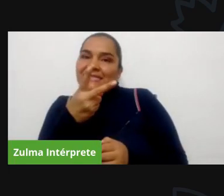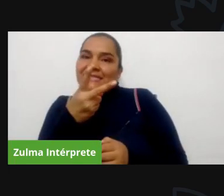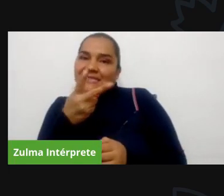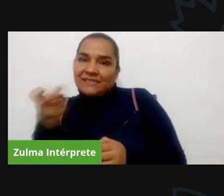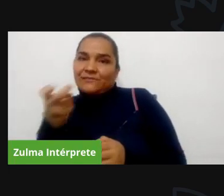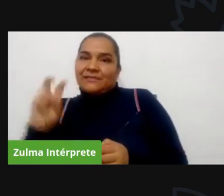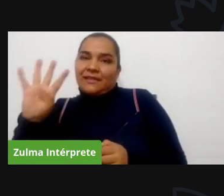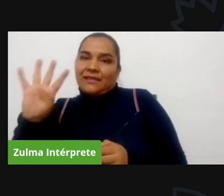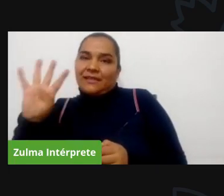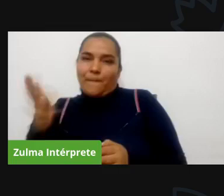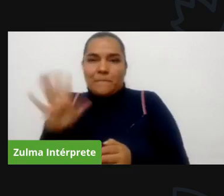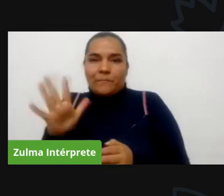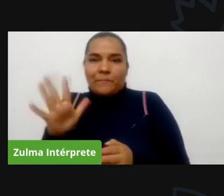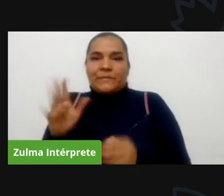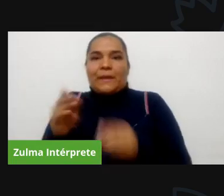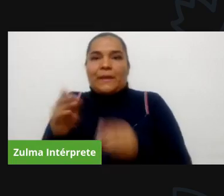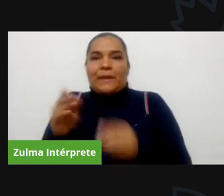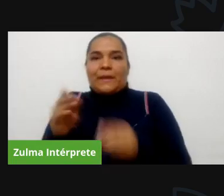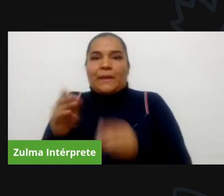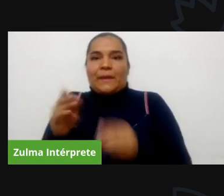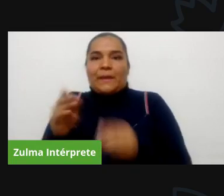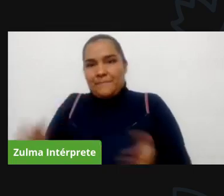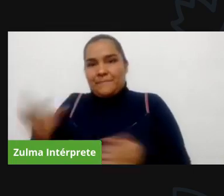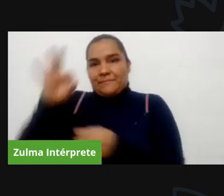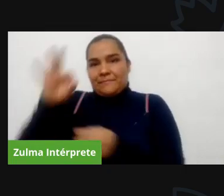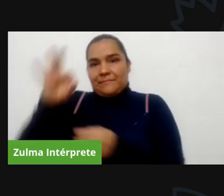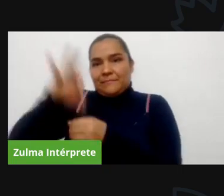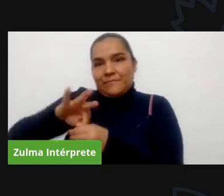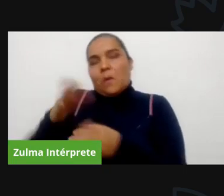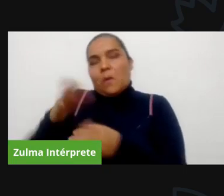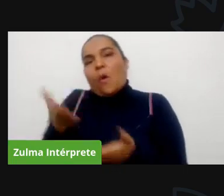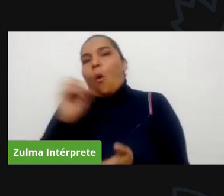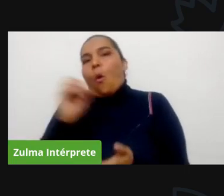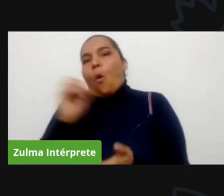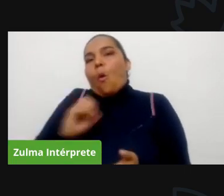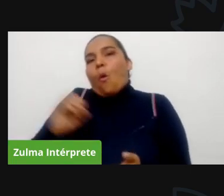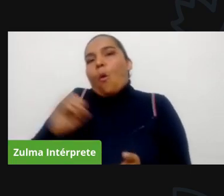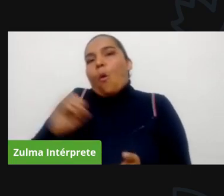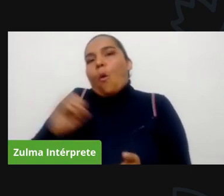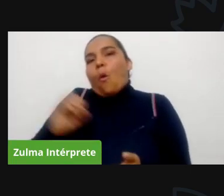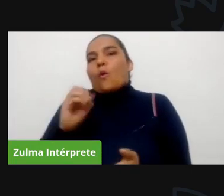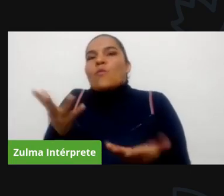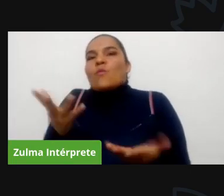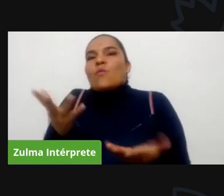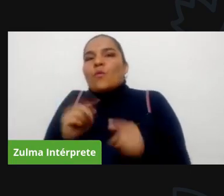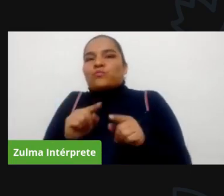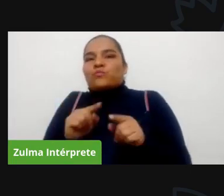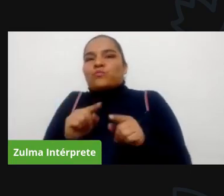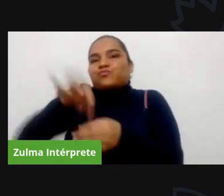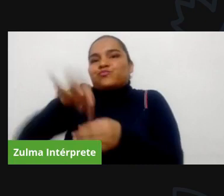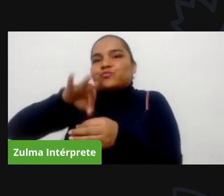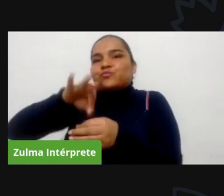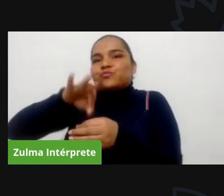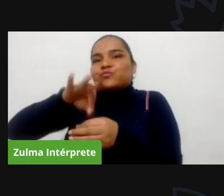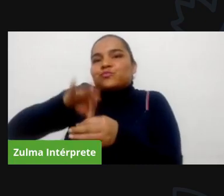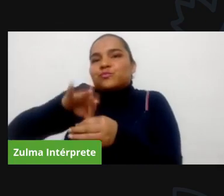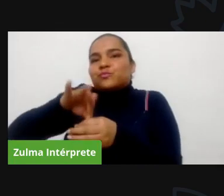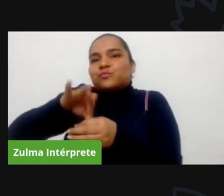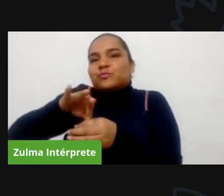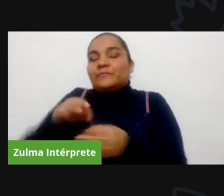puestos de votación nosotros en la ciudad de bogotá no pasamos creo si me estoy equivocando de los 800 puestos estamos